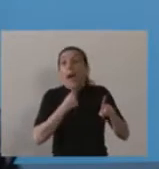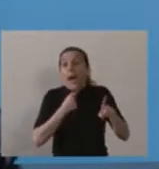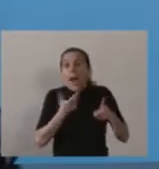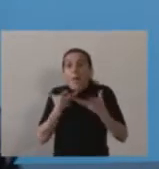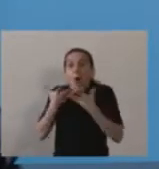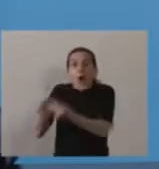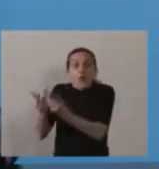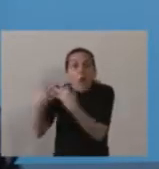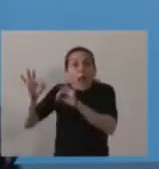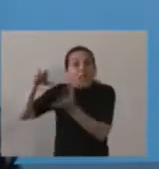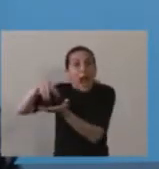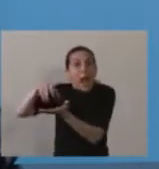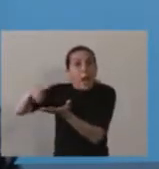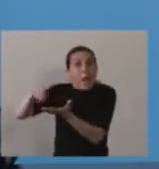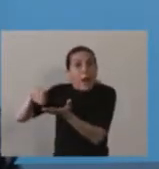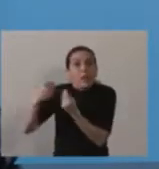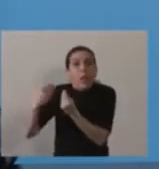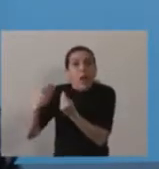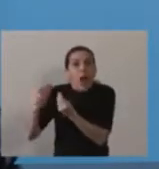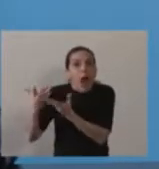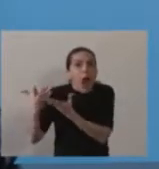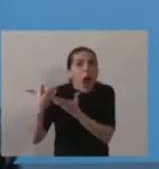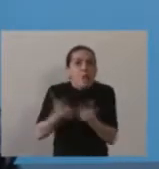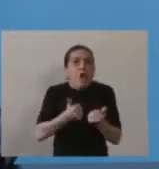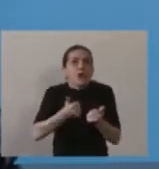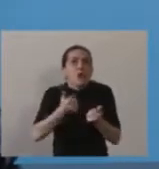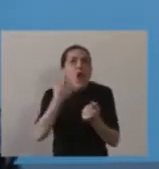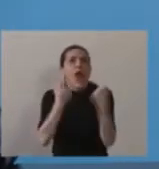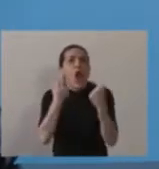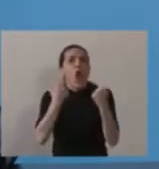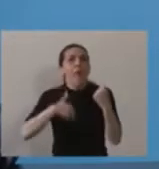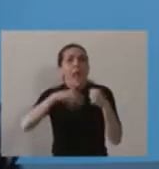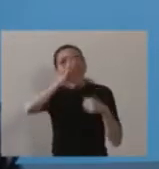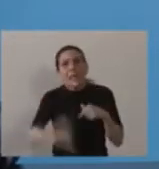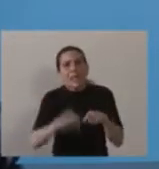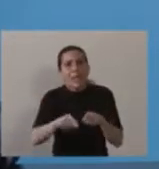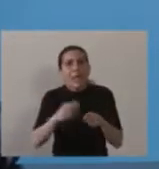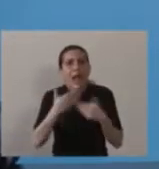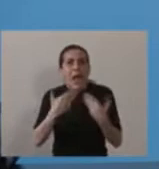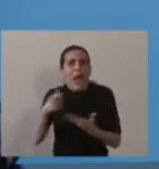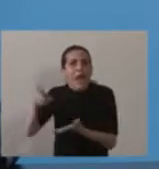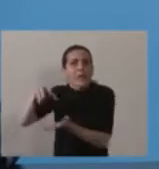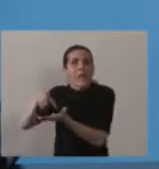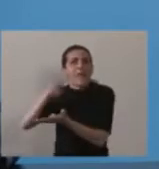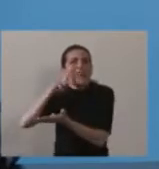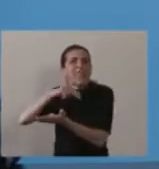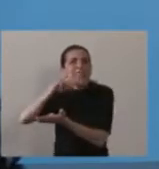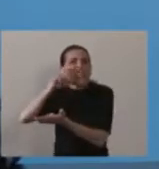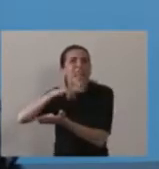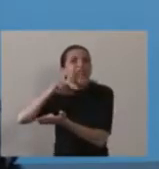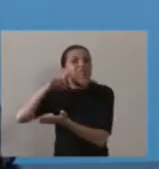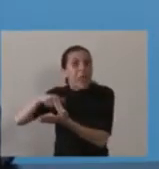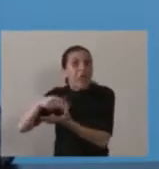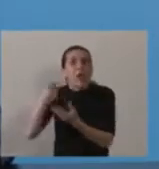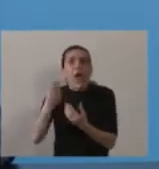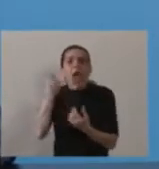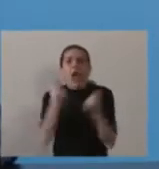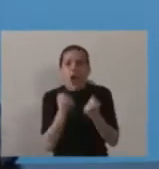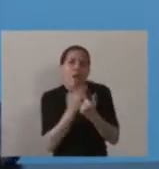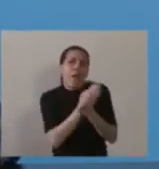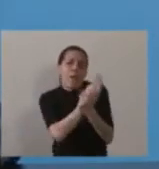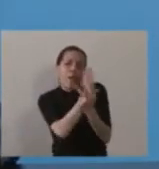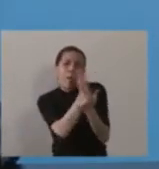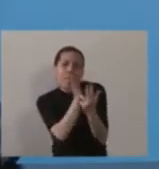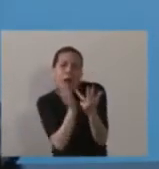en favor de la economía argentina y de una parte de la economía que para nosotros